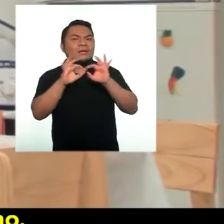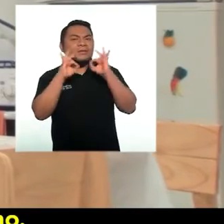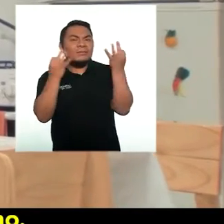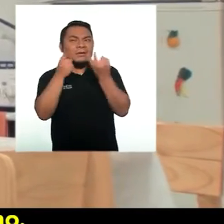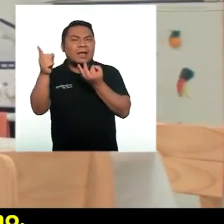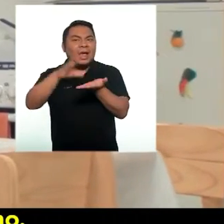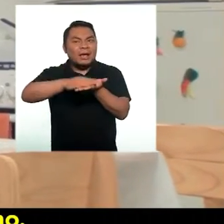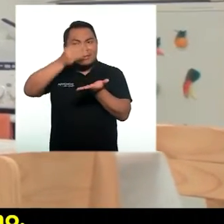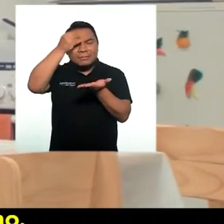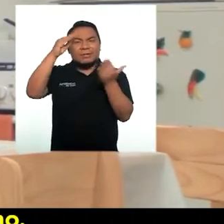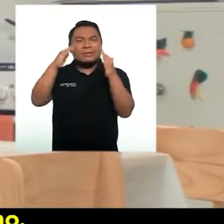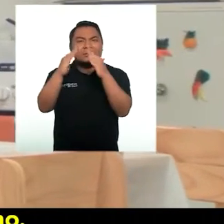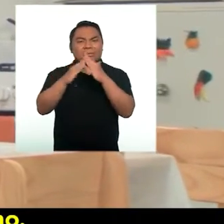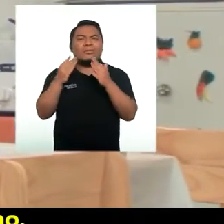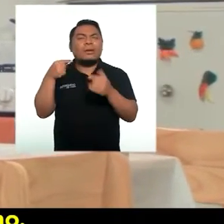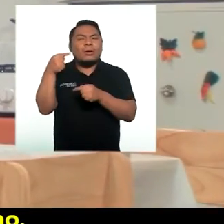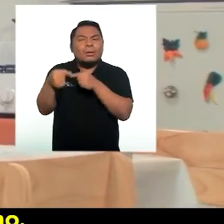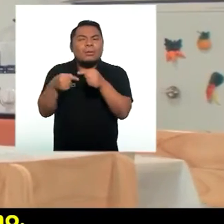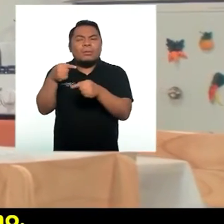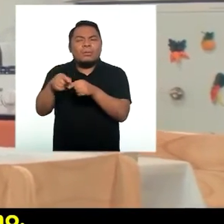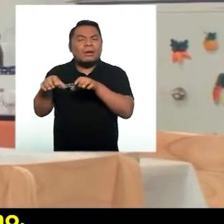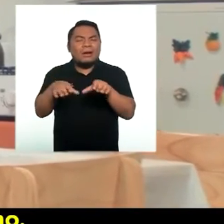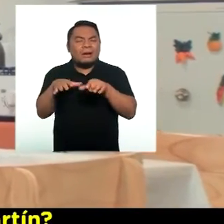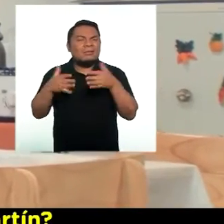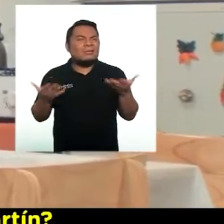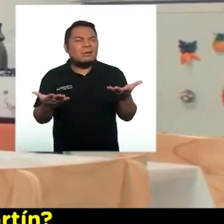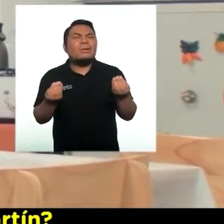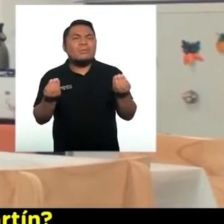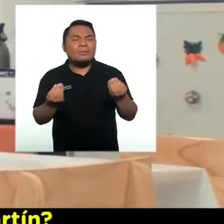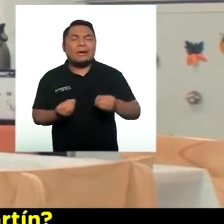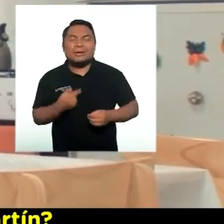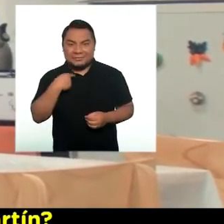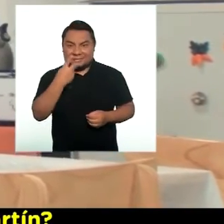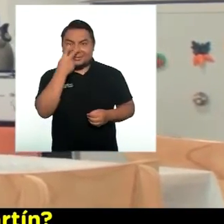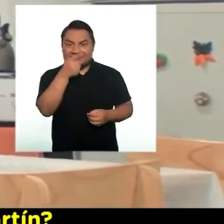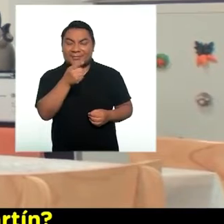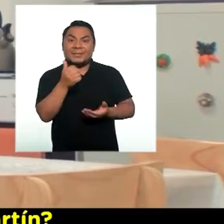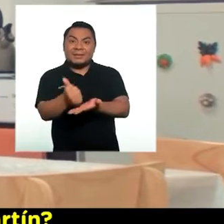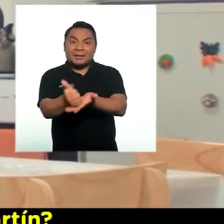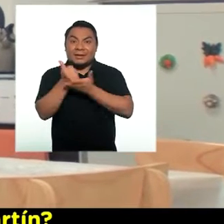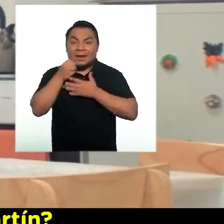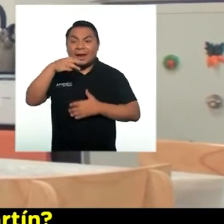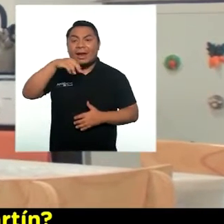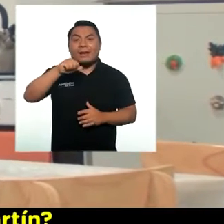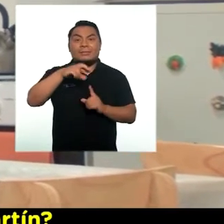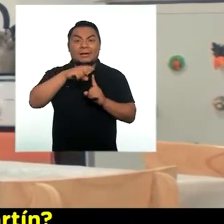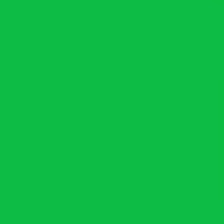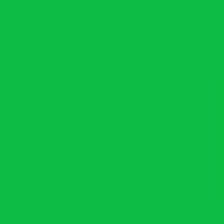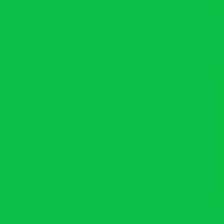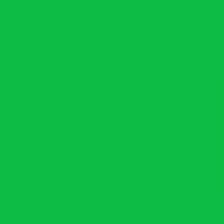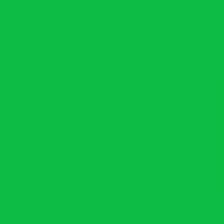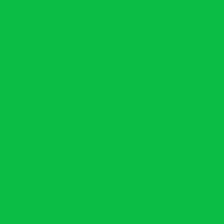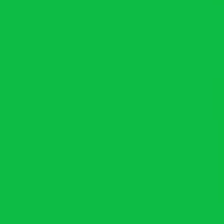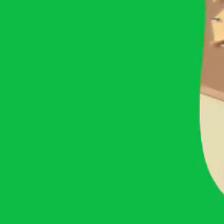familias para aprender en casa desde lo cotidiano. ¿Qué les parece si le pedimos ayuda a Martín?